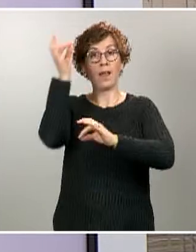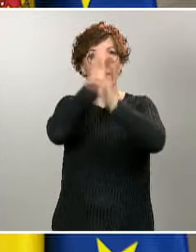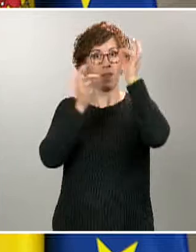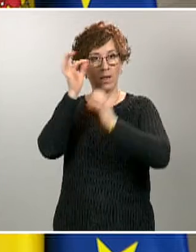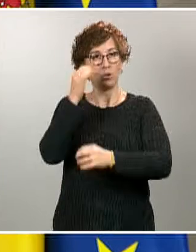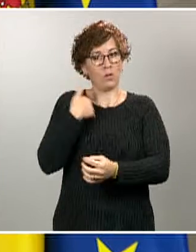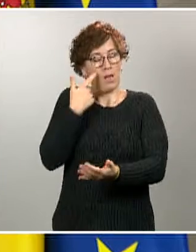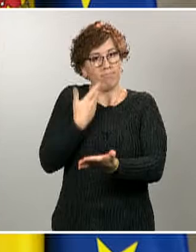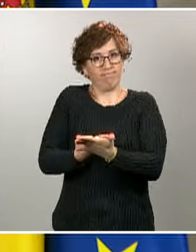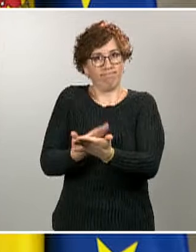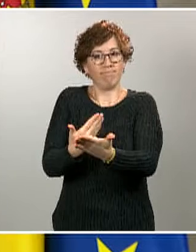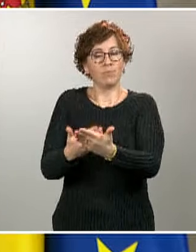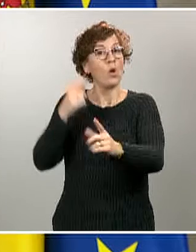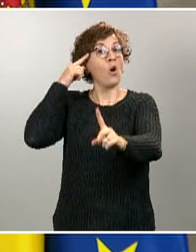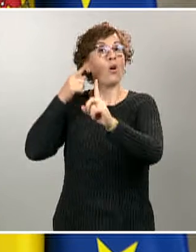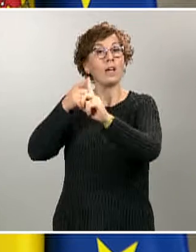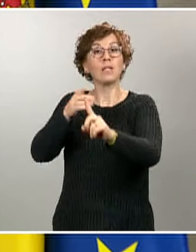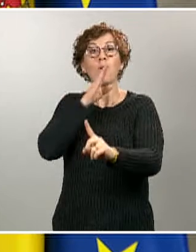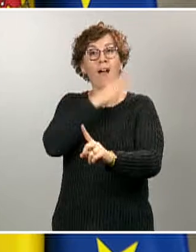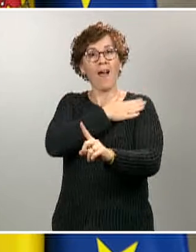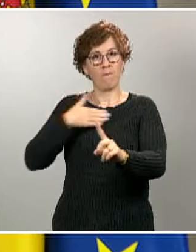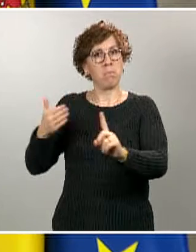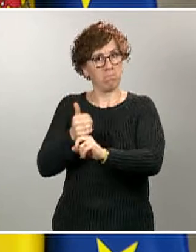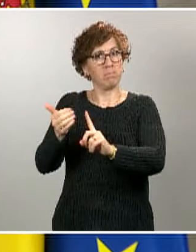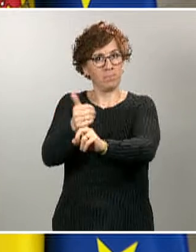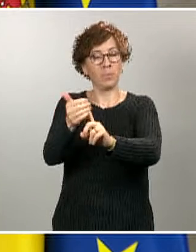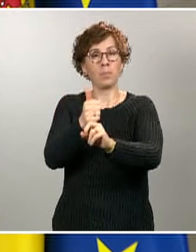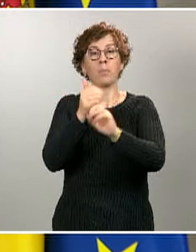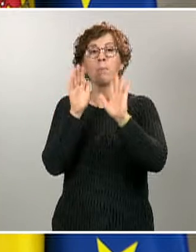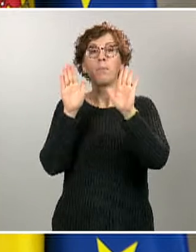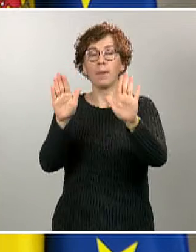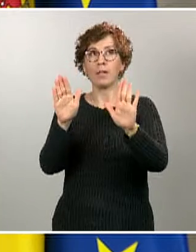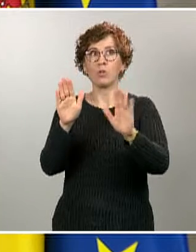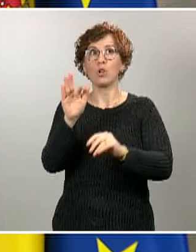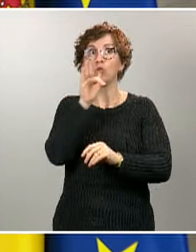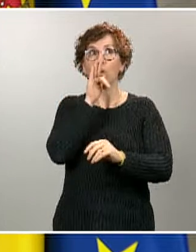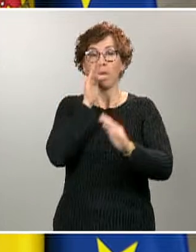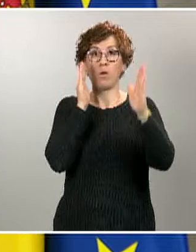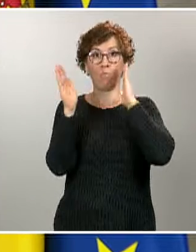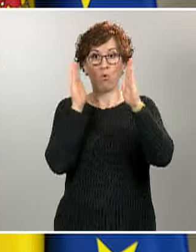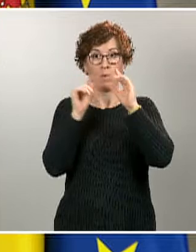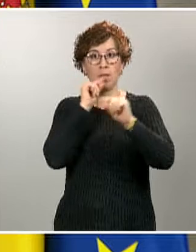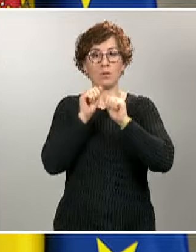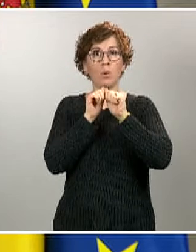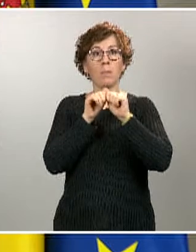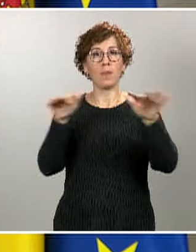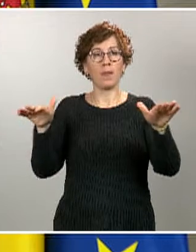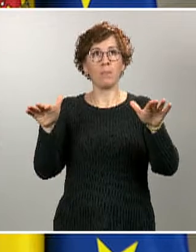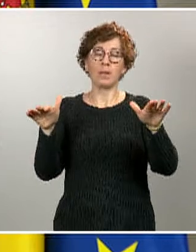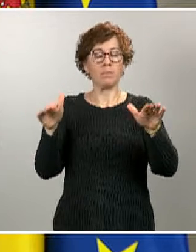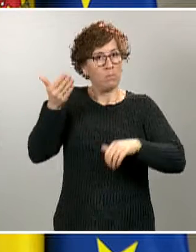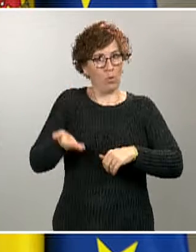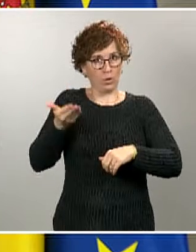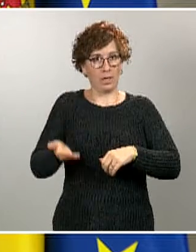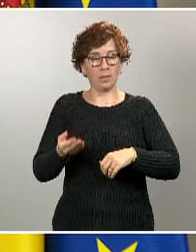cumpliendo los objetivos que nos habíamos fijado, todavía estamos en una fase de la epidemia importante. Tenemos 4.576